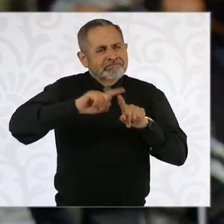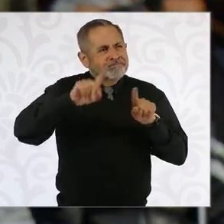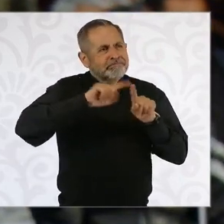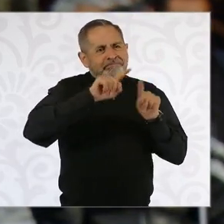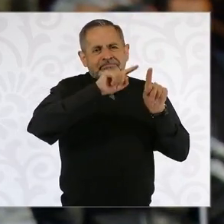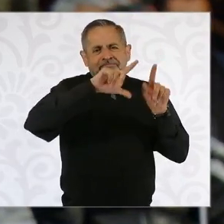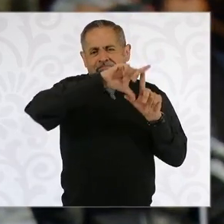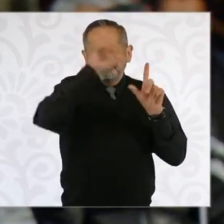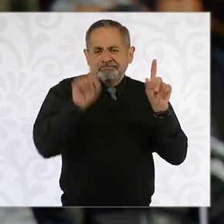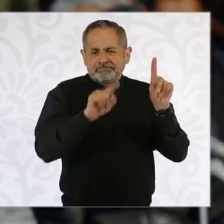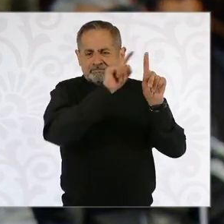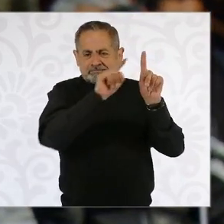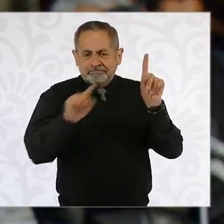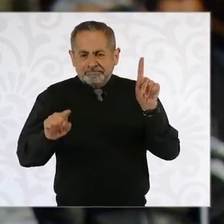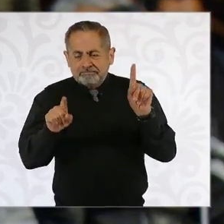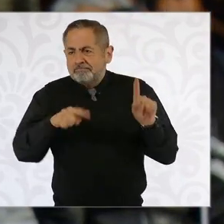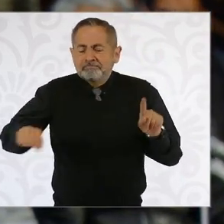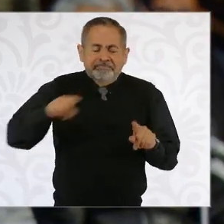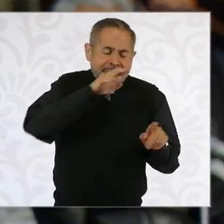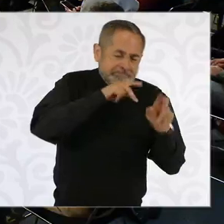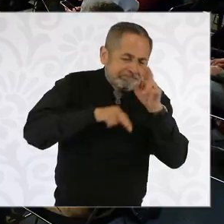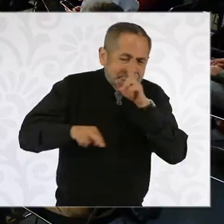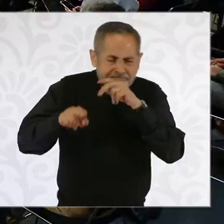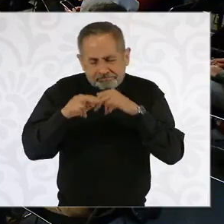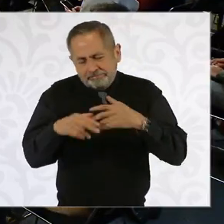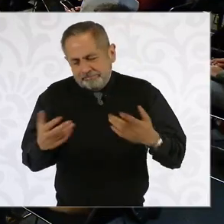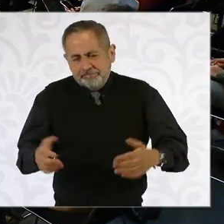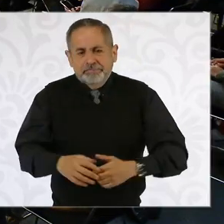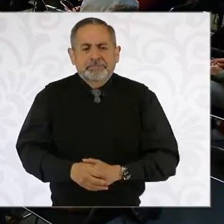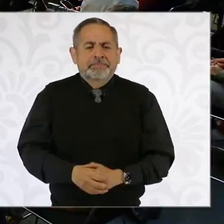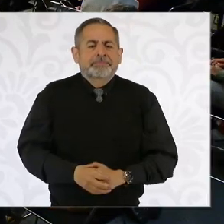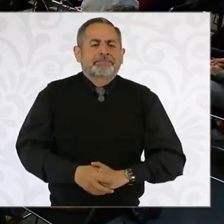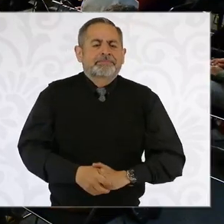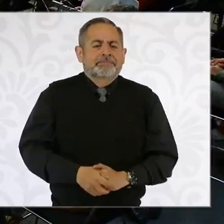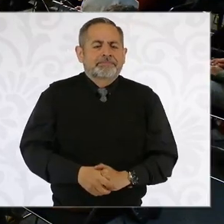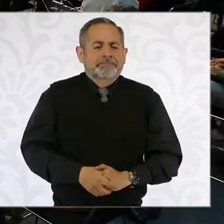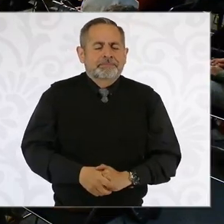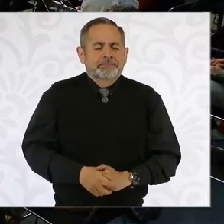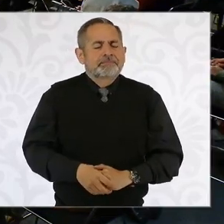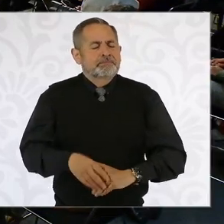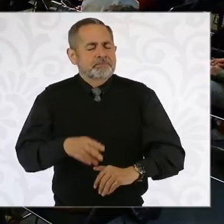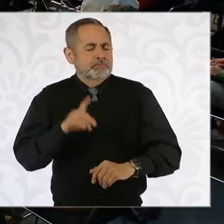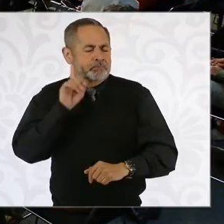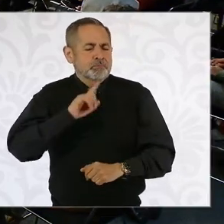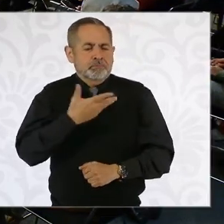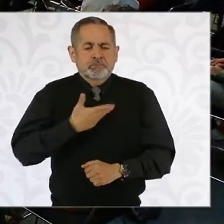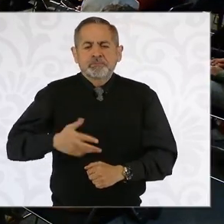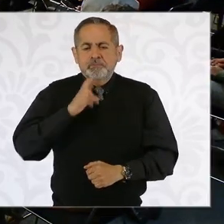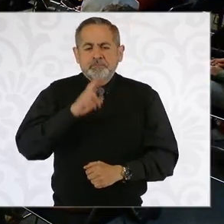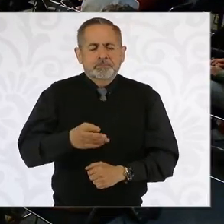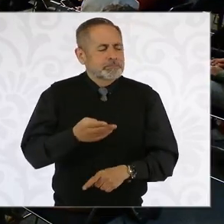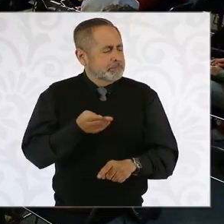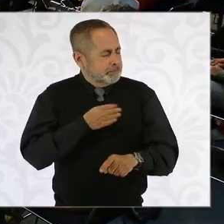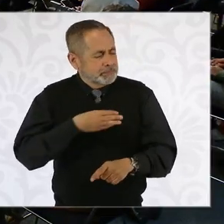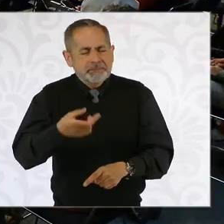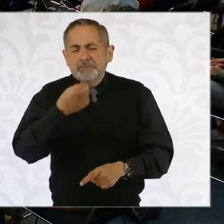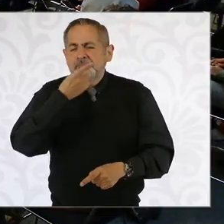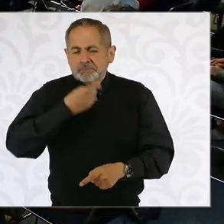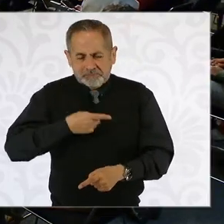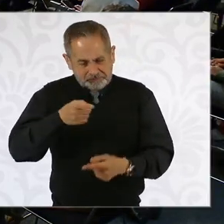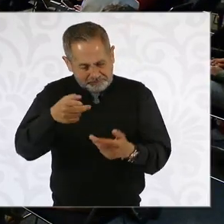del país que están preocupados por esto. Qué bueno que lo preguntas. Justo ayer me informó Ariadna.